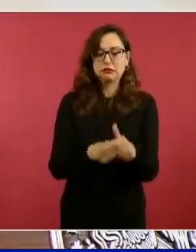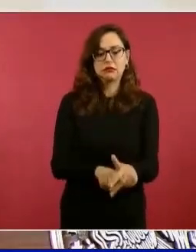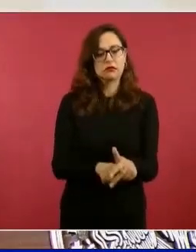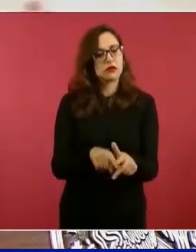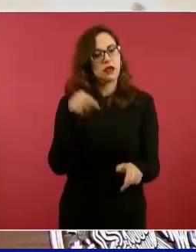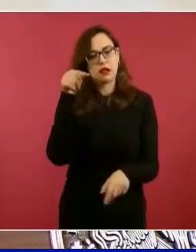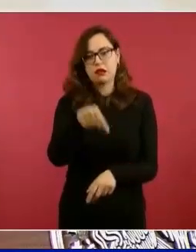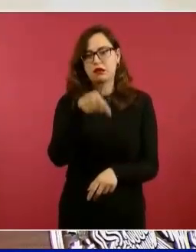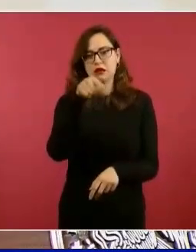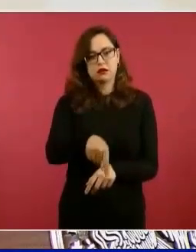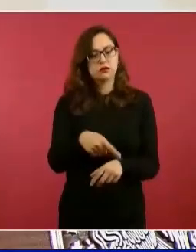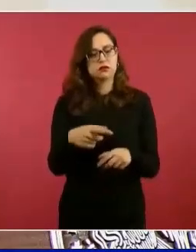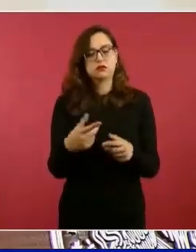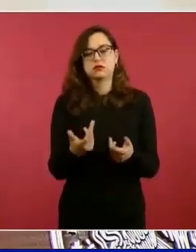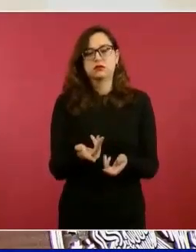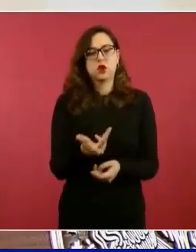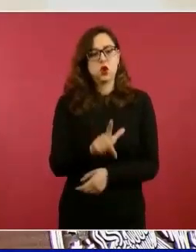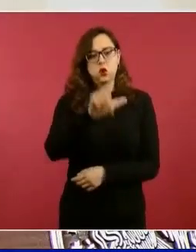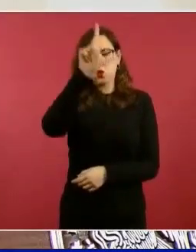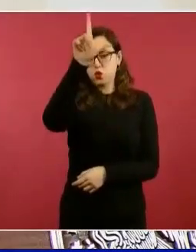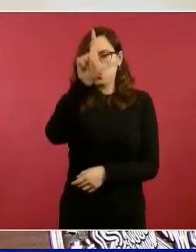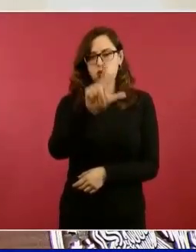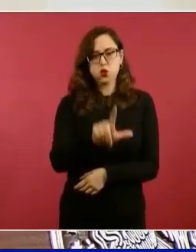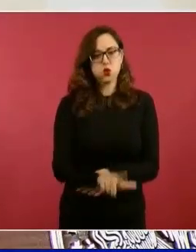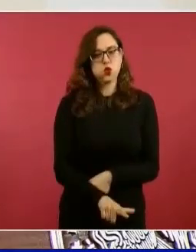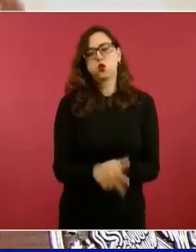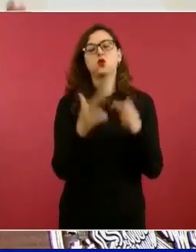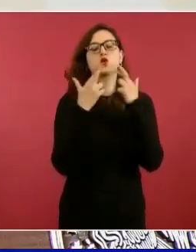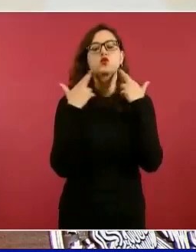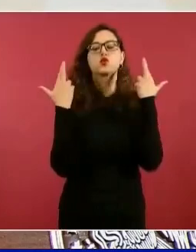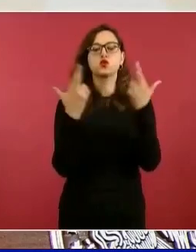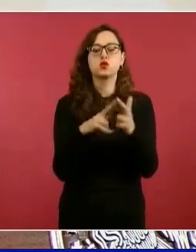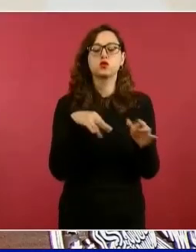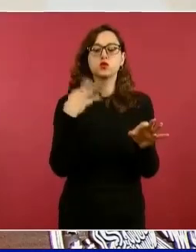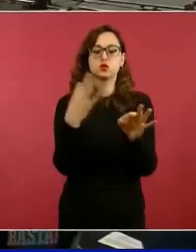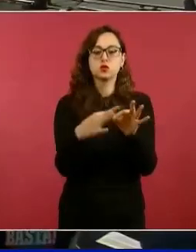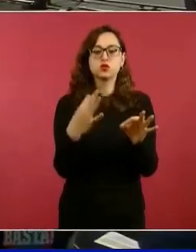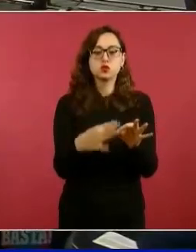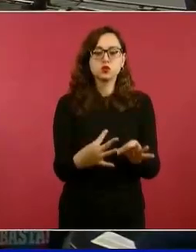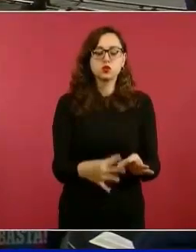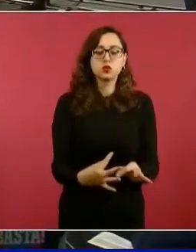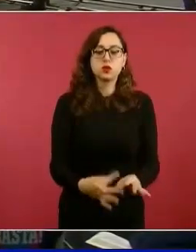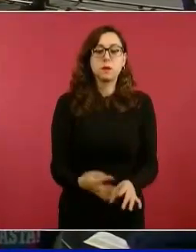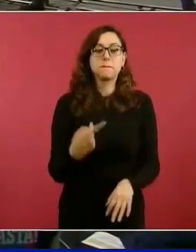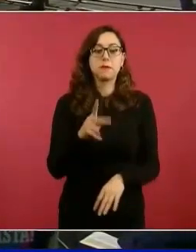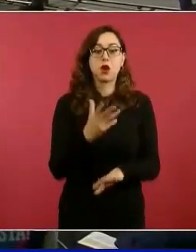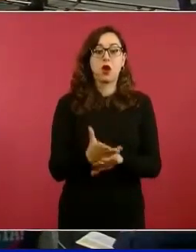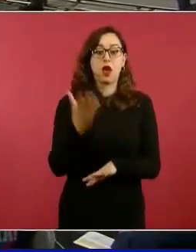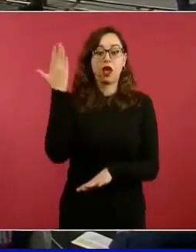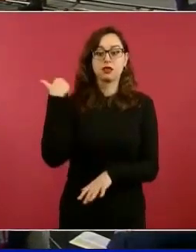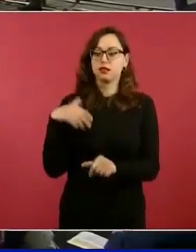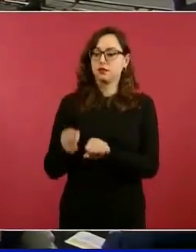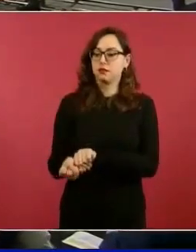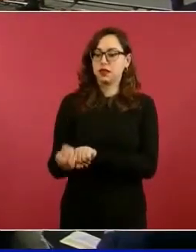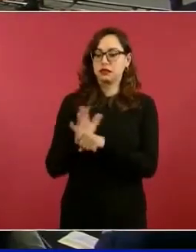seguimos reuniendo todos los lunes, pero en los tiempos difíciles casi era diario.